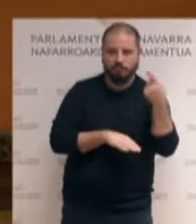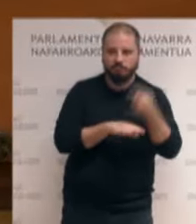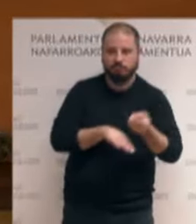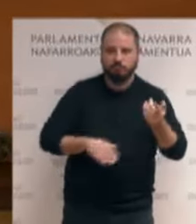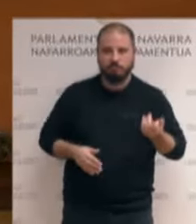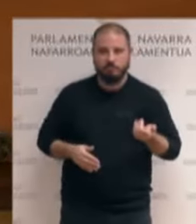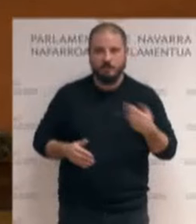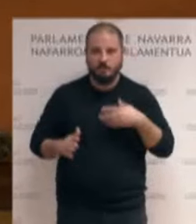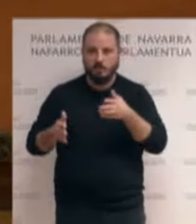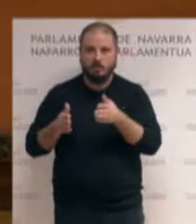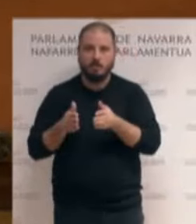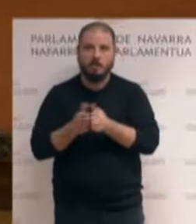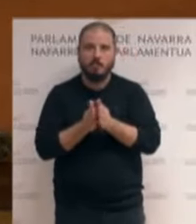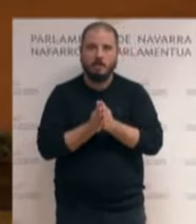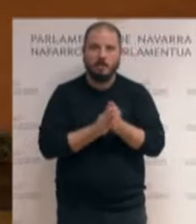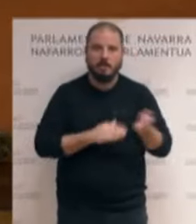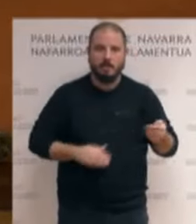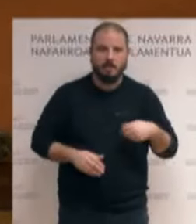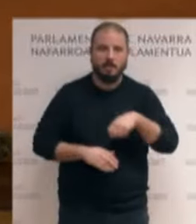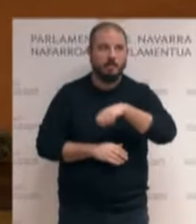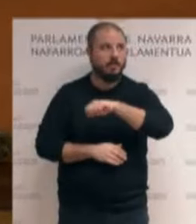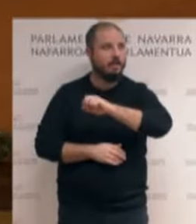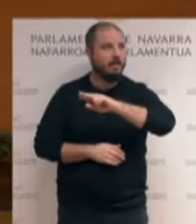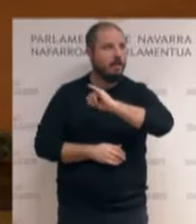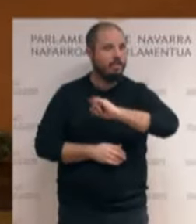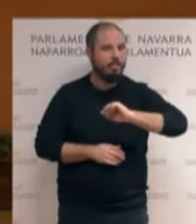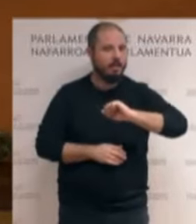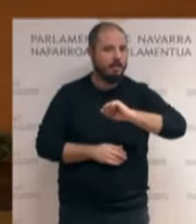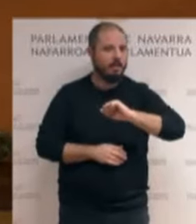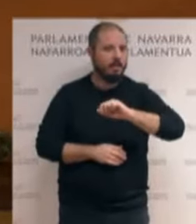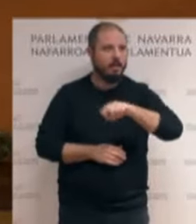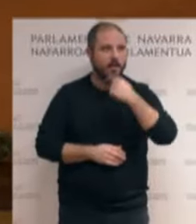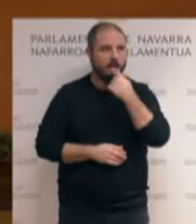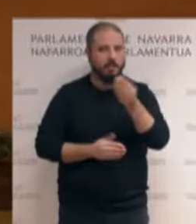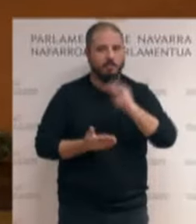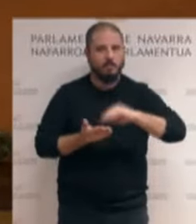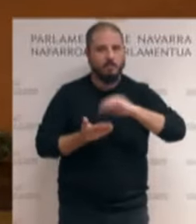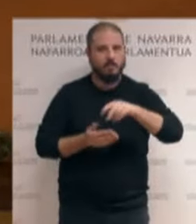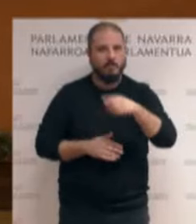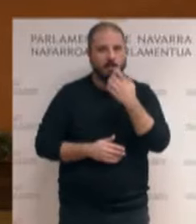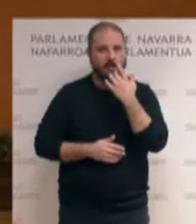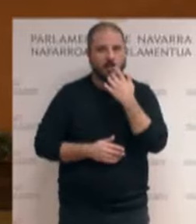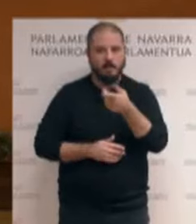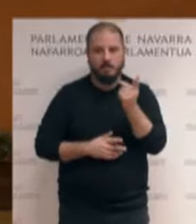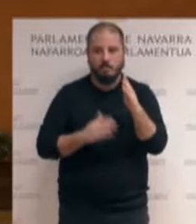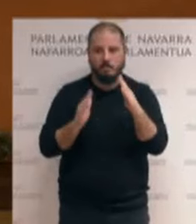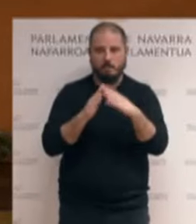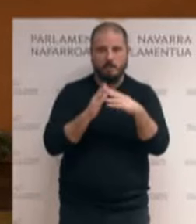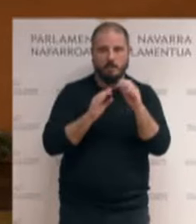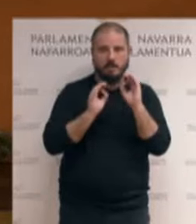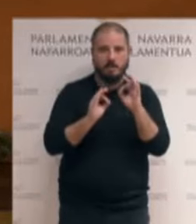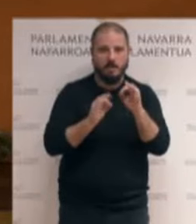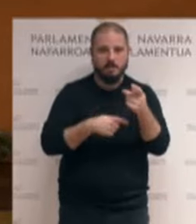mi compañero Javier Arza, permíteme que te parafrase, cuando la vivienda es concebida únicamente como negocio,